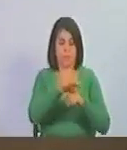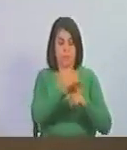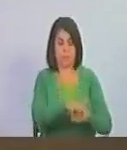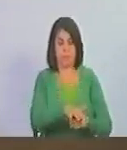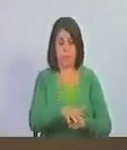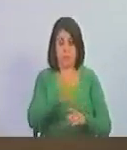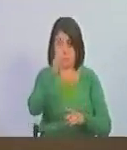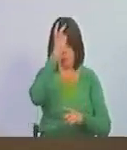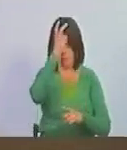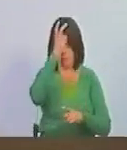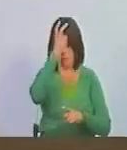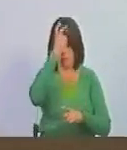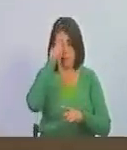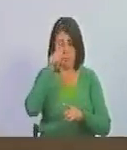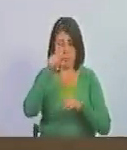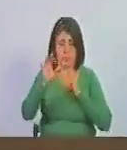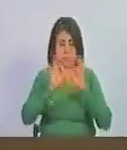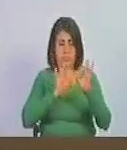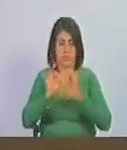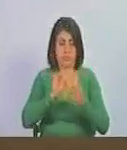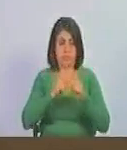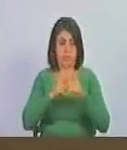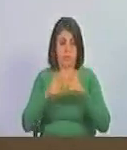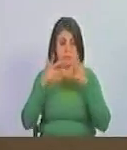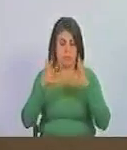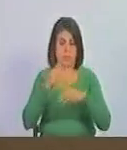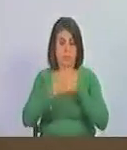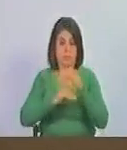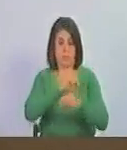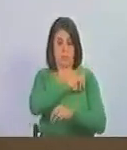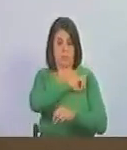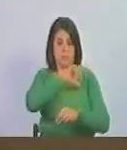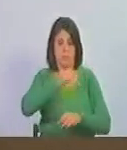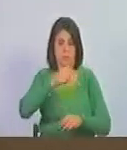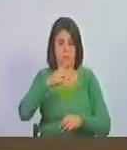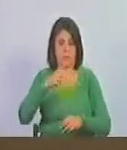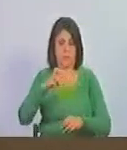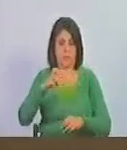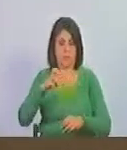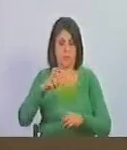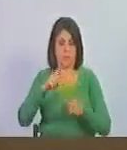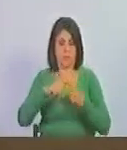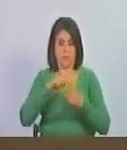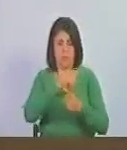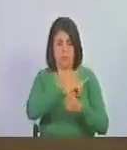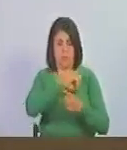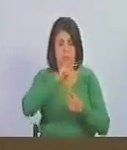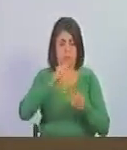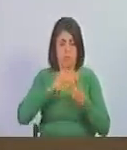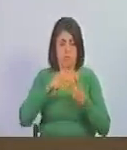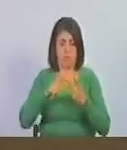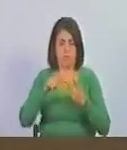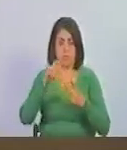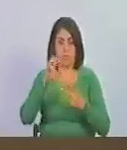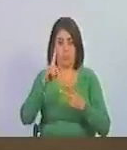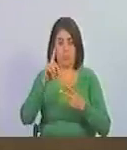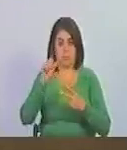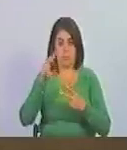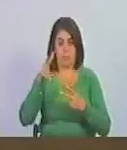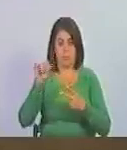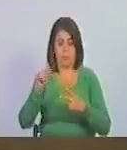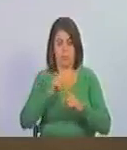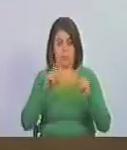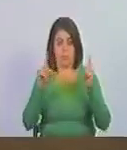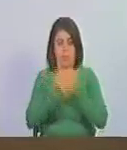de Paraguaná modificaron en las recomendaciones del capitán Beluche y del teniente de navío Urribarri Matanzo en lo que se